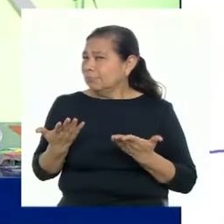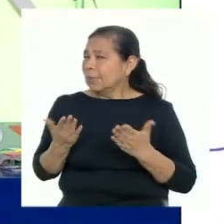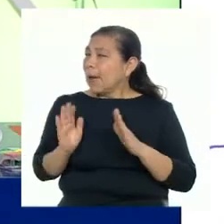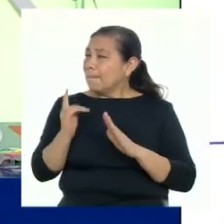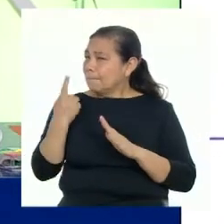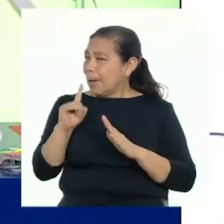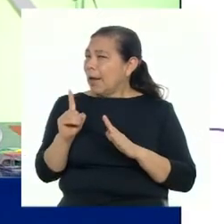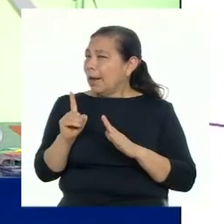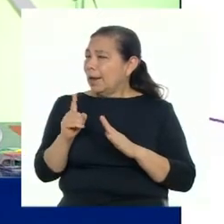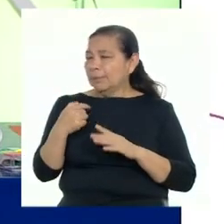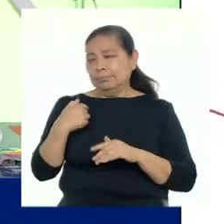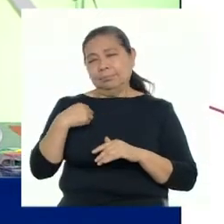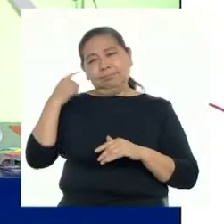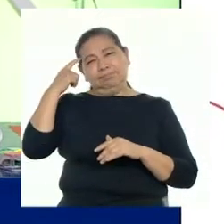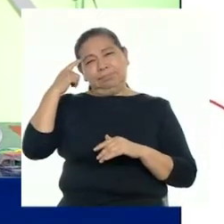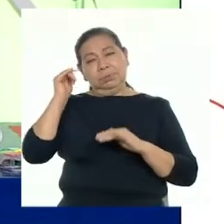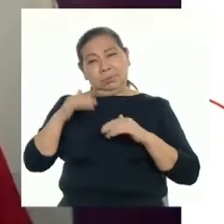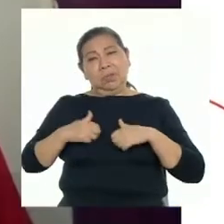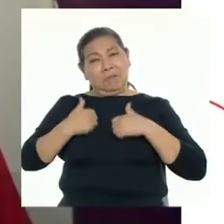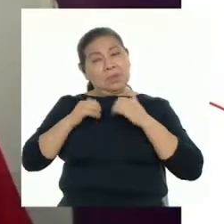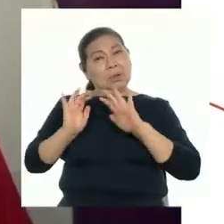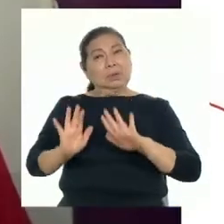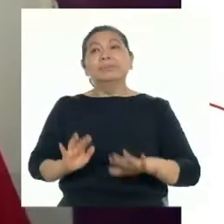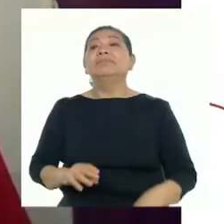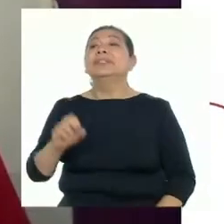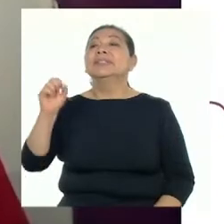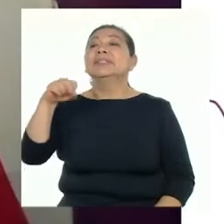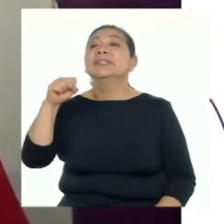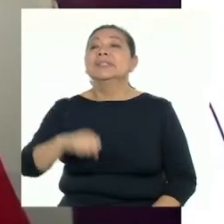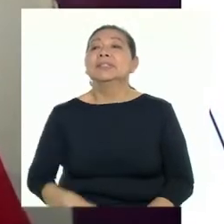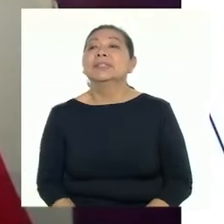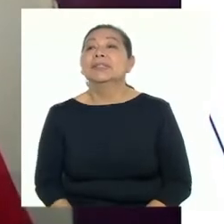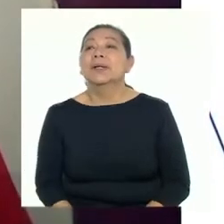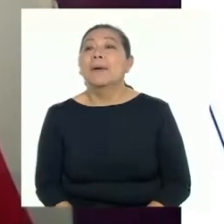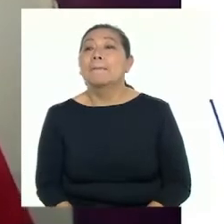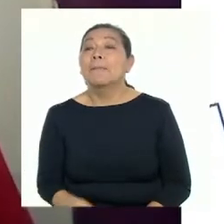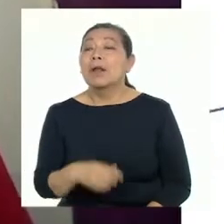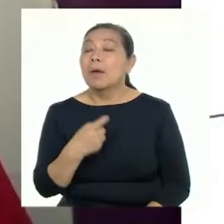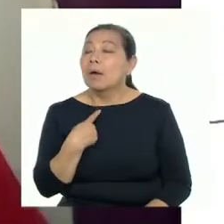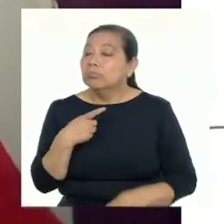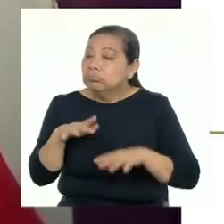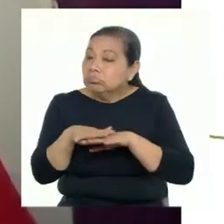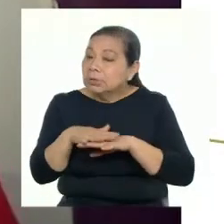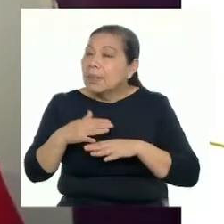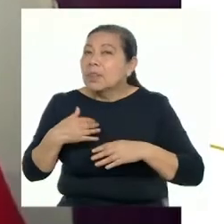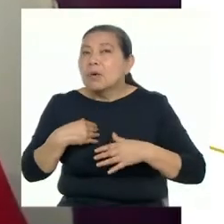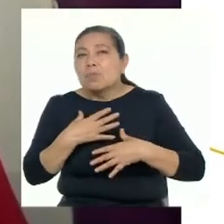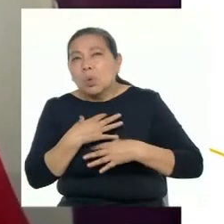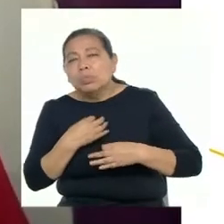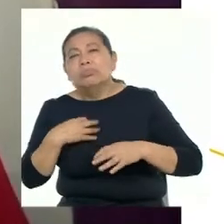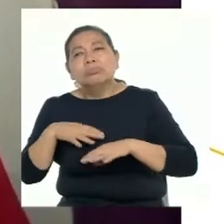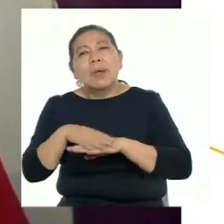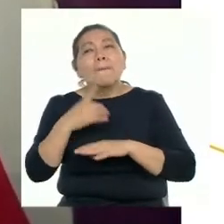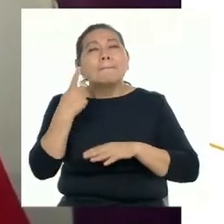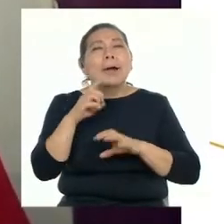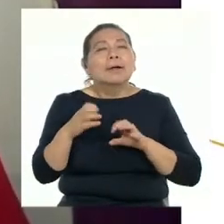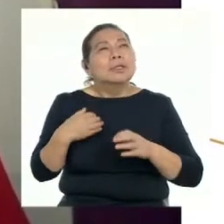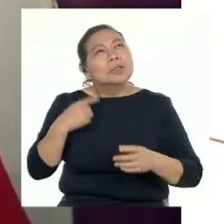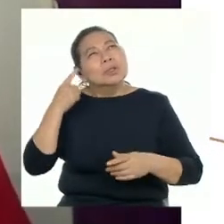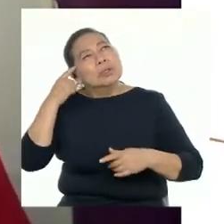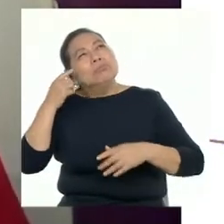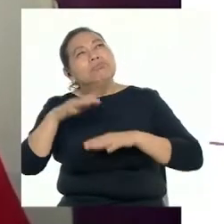alto para evaluar nuestro proyecto de vida? Efectivamente, Yarimis. En lo que es la elaboración de dibujos y de planos para así